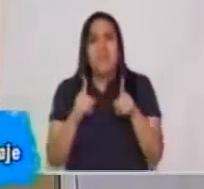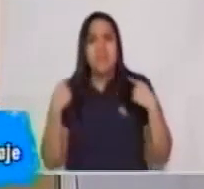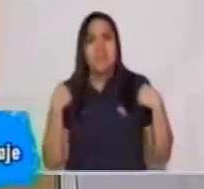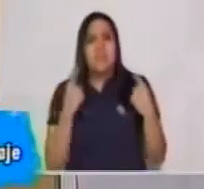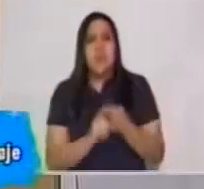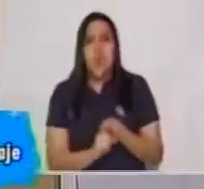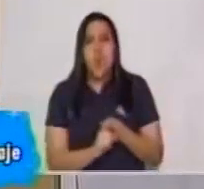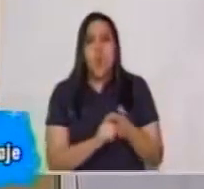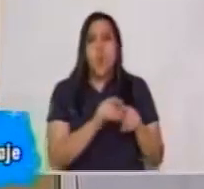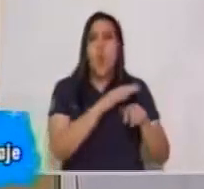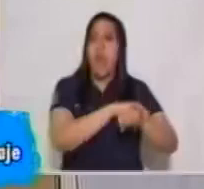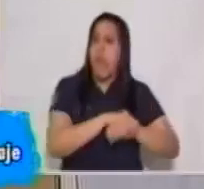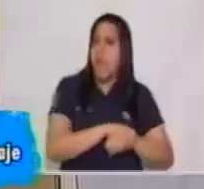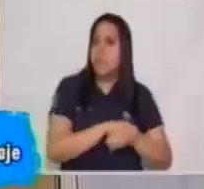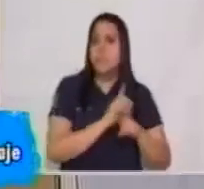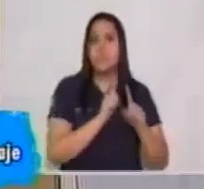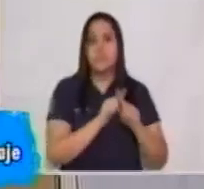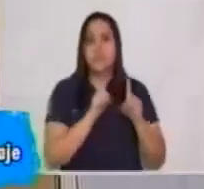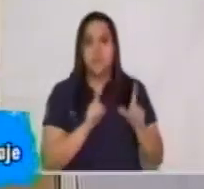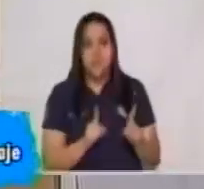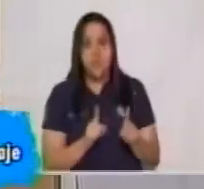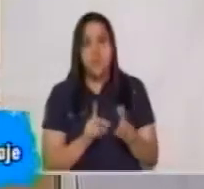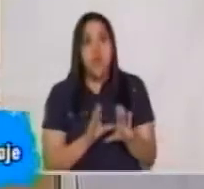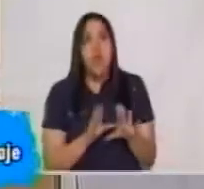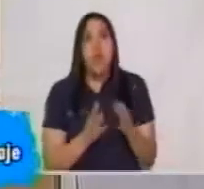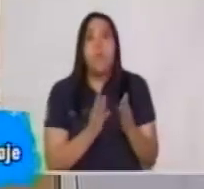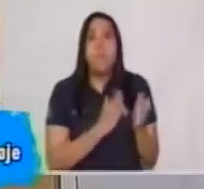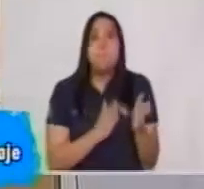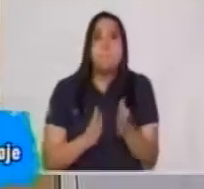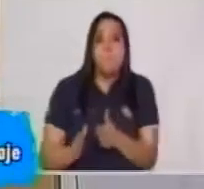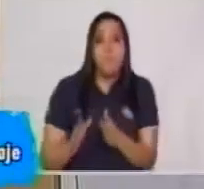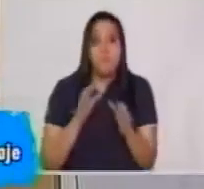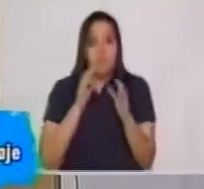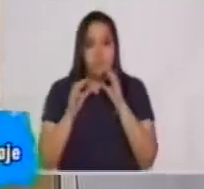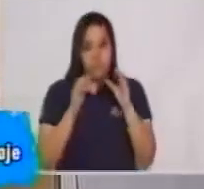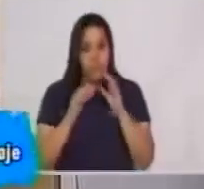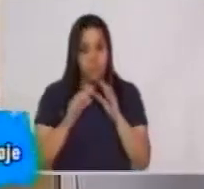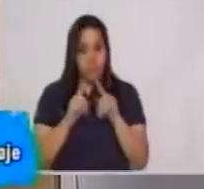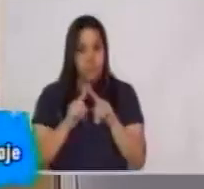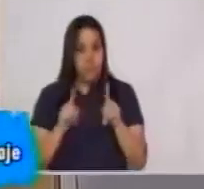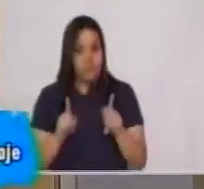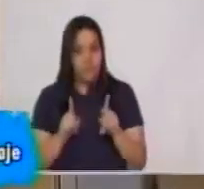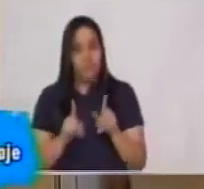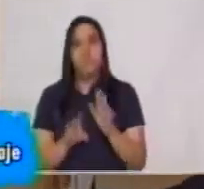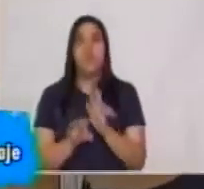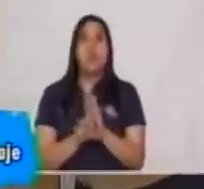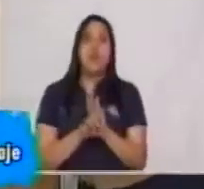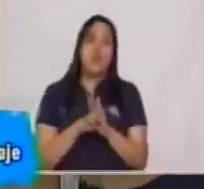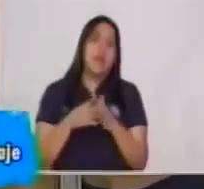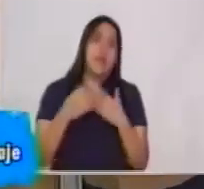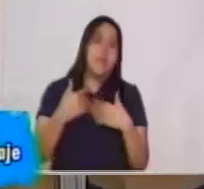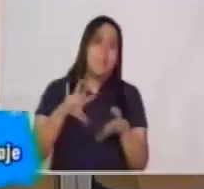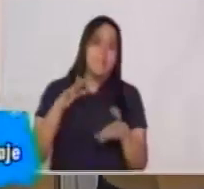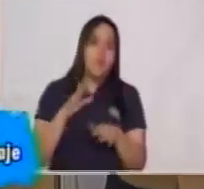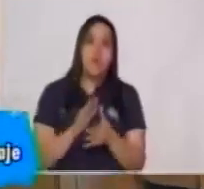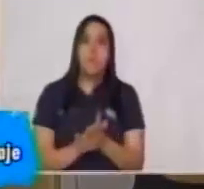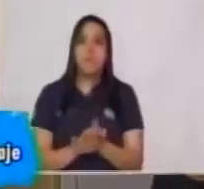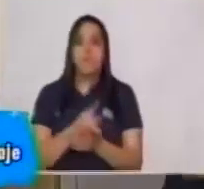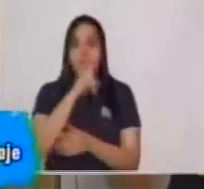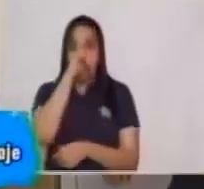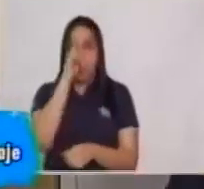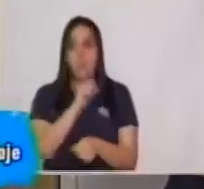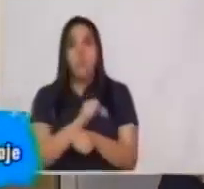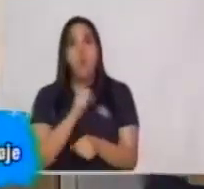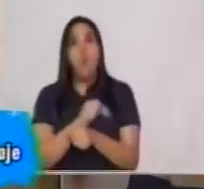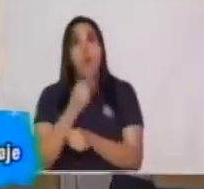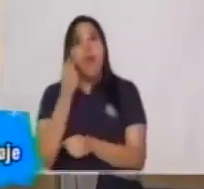interponga en el proceso de comunicación. Y para hacer un ejemplo rápido, vamos a trabajar con